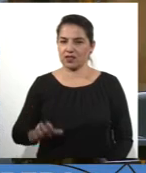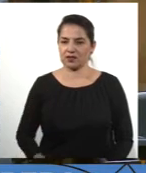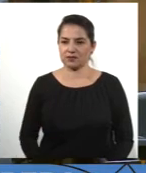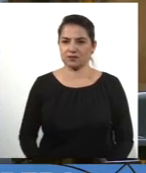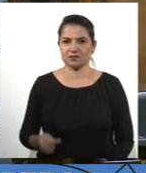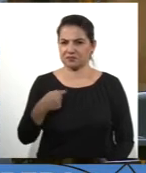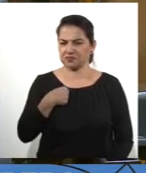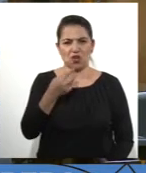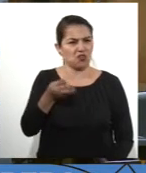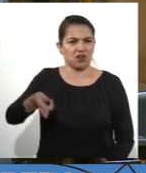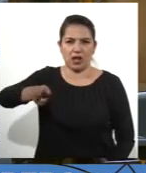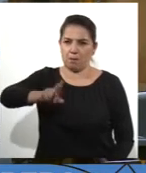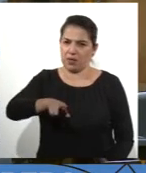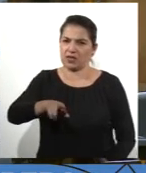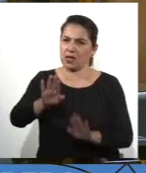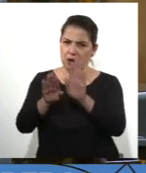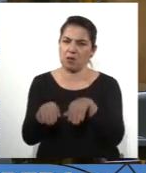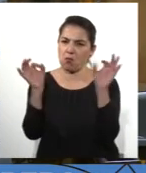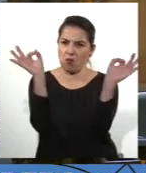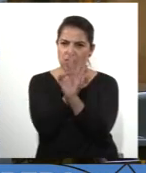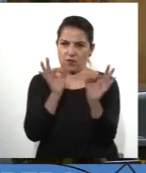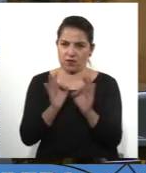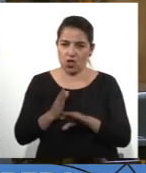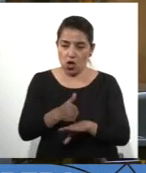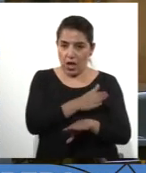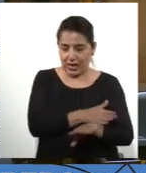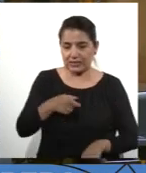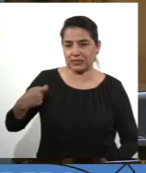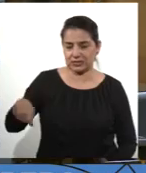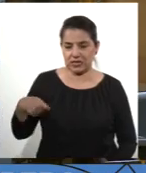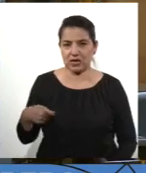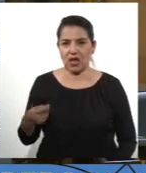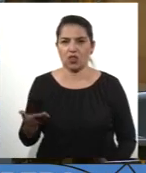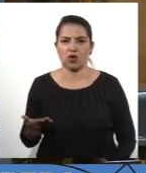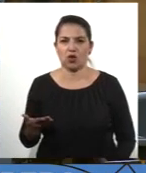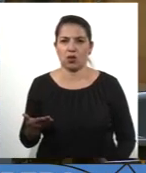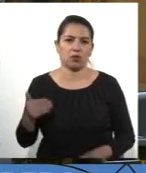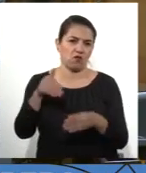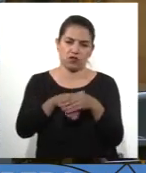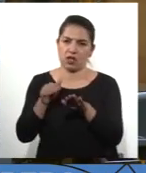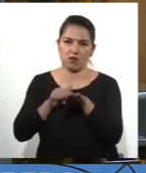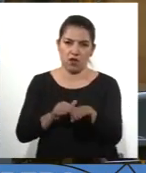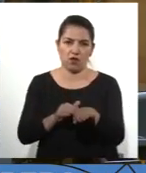No voy a repetir los argumentos que han ingrimido quienes me han antecedido en el uso de la palabra para votar a favor. Gracias. Gracias.